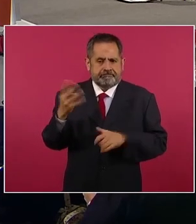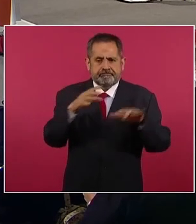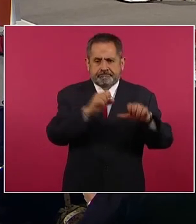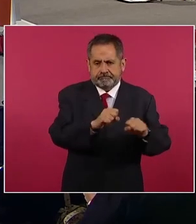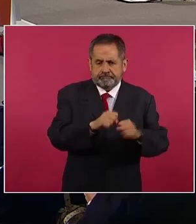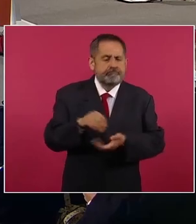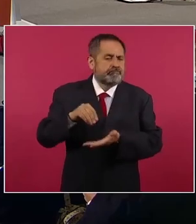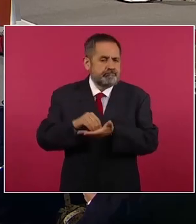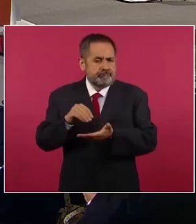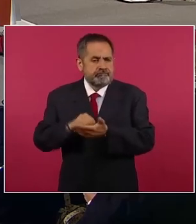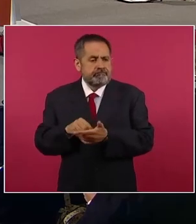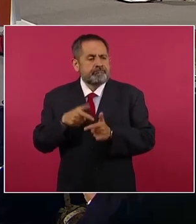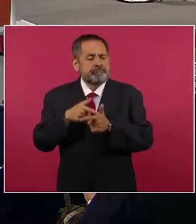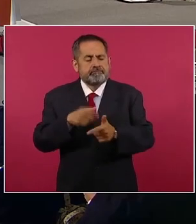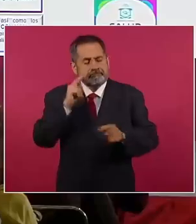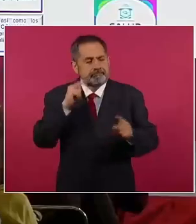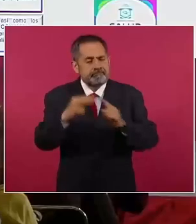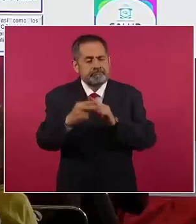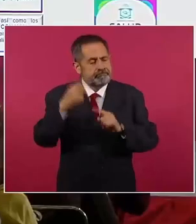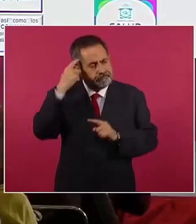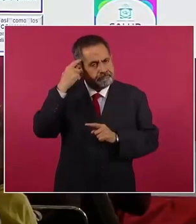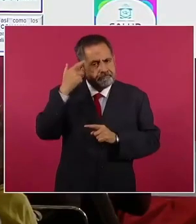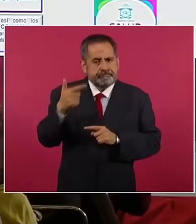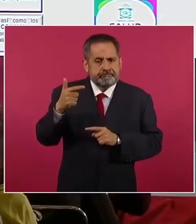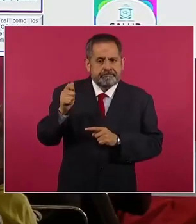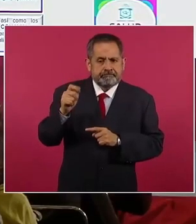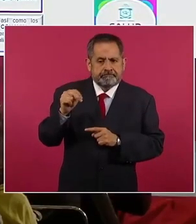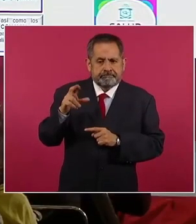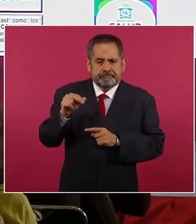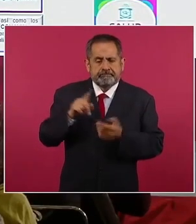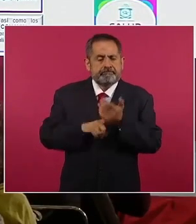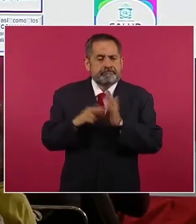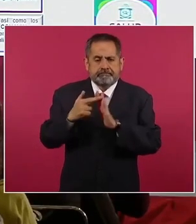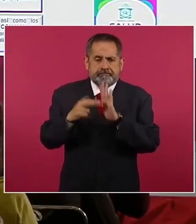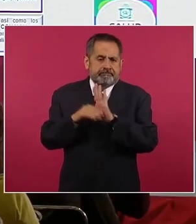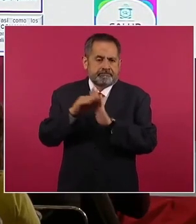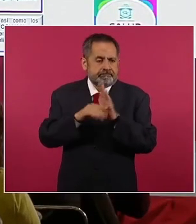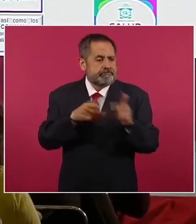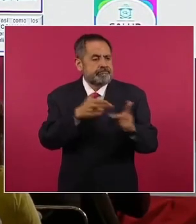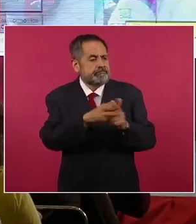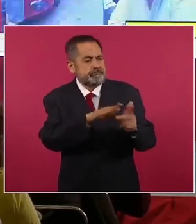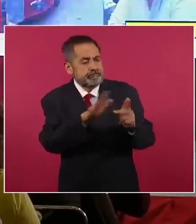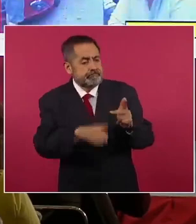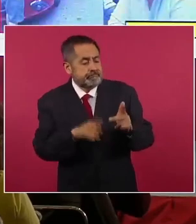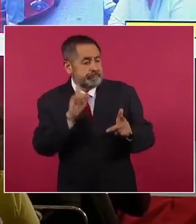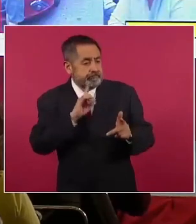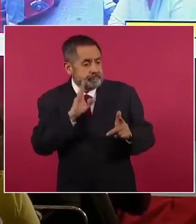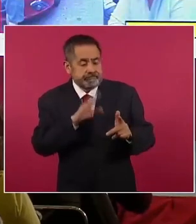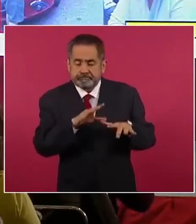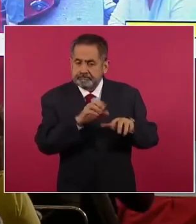seguirá bajo la prospectiva de género y siguiendo el protocolo de feminicidio. Siguiente.